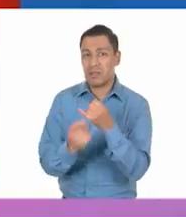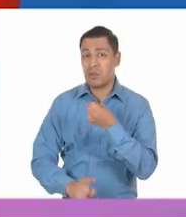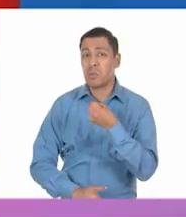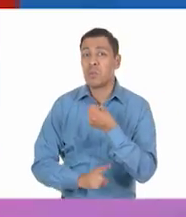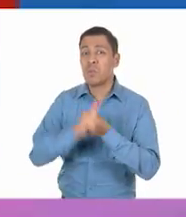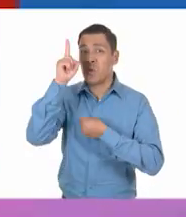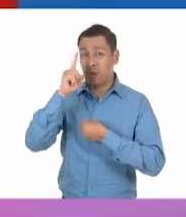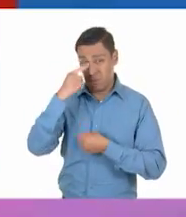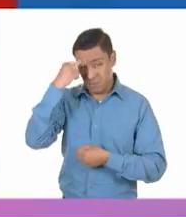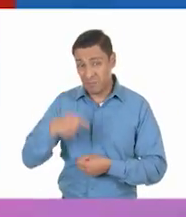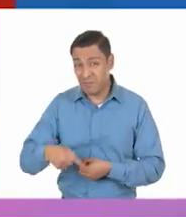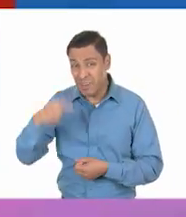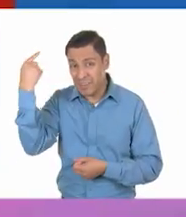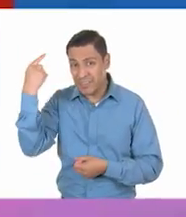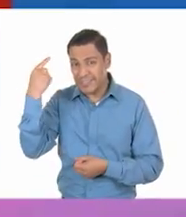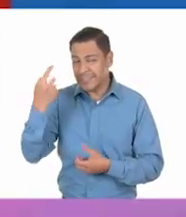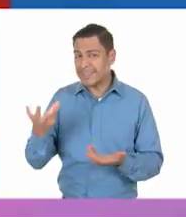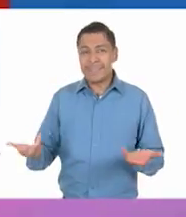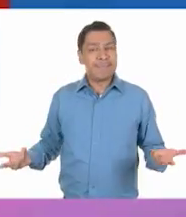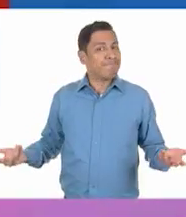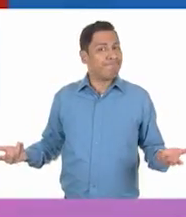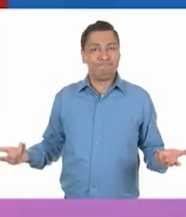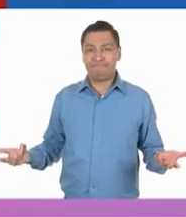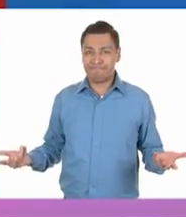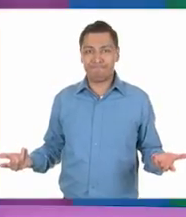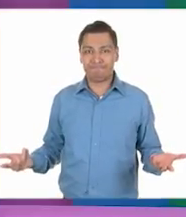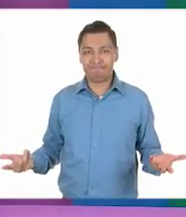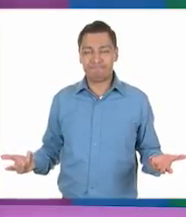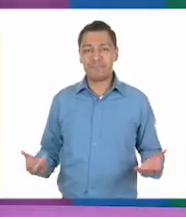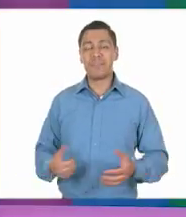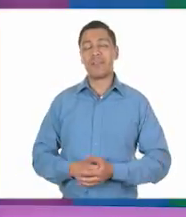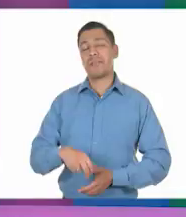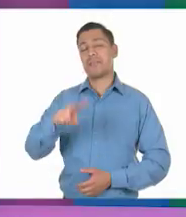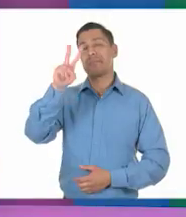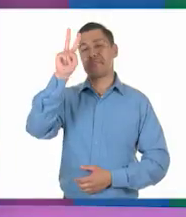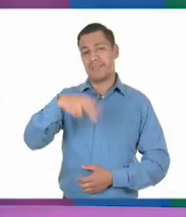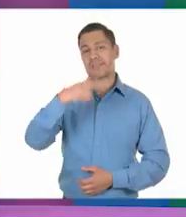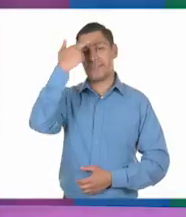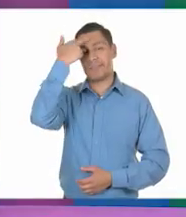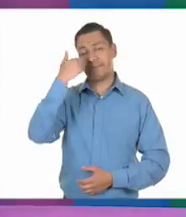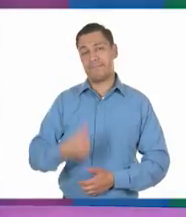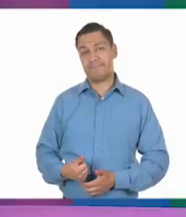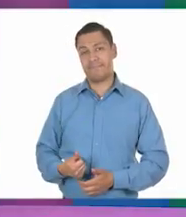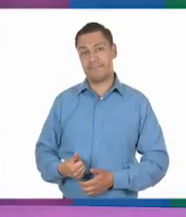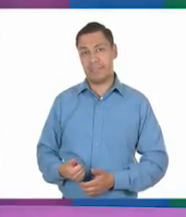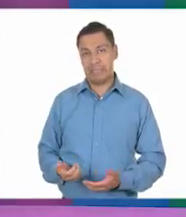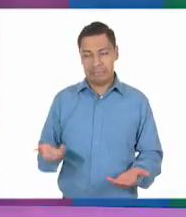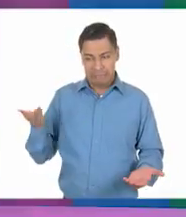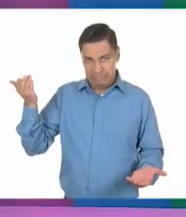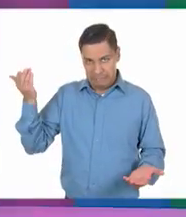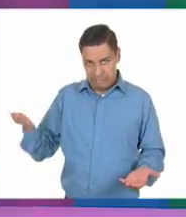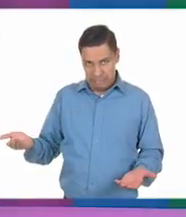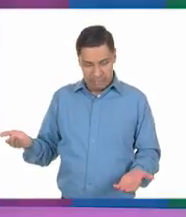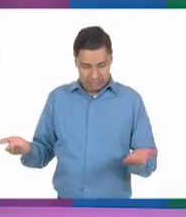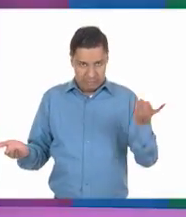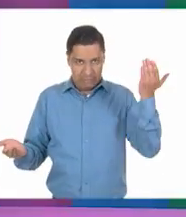no tan sencillo como los que habíamos visto en las clases pasadas. Es verdad, es verdad. Estas son situaciones que debemos concientizar y